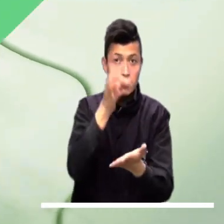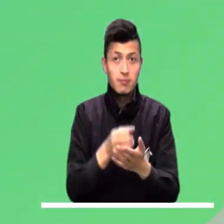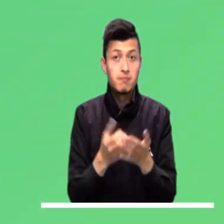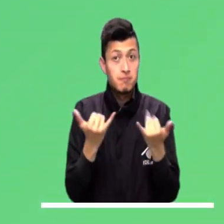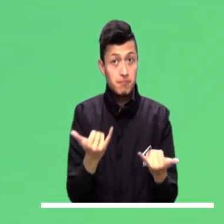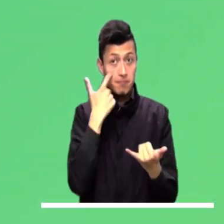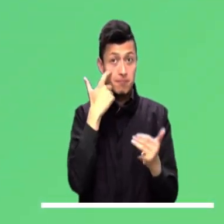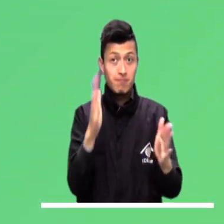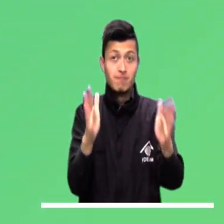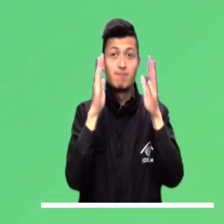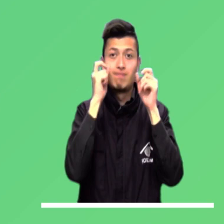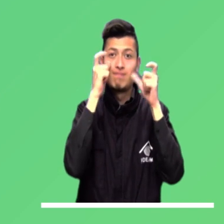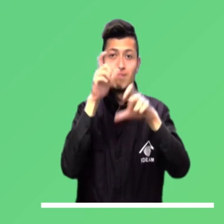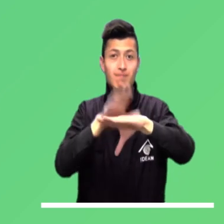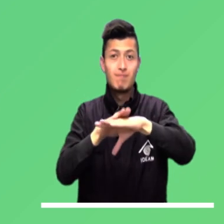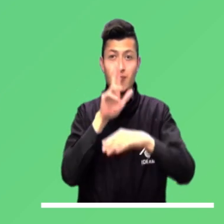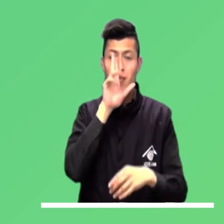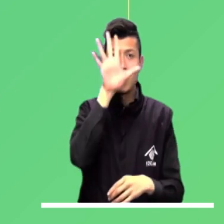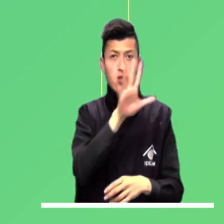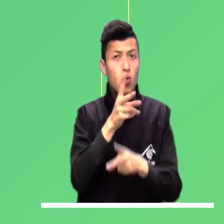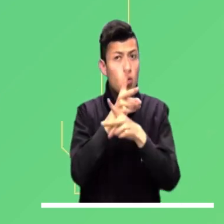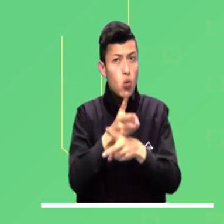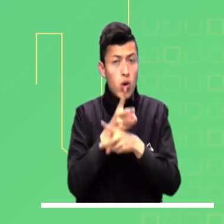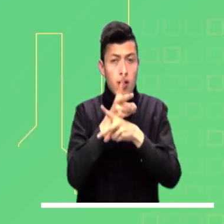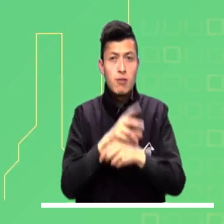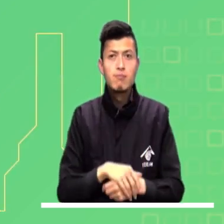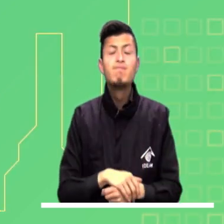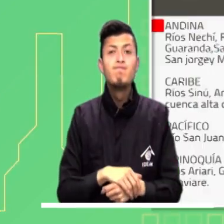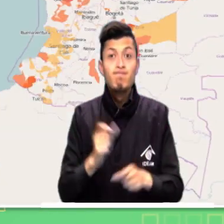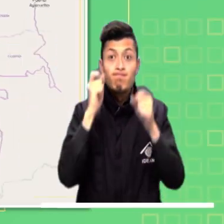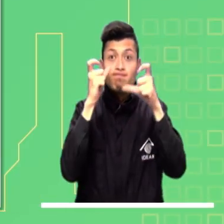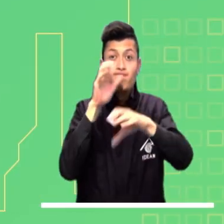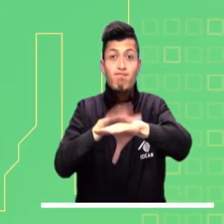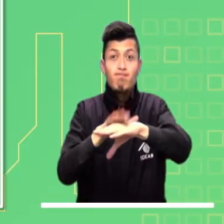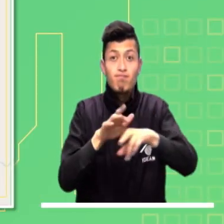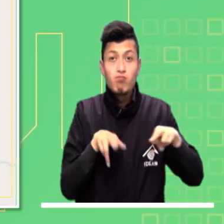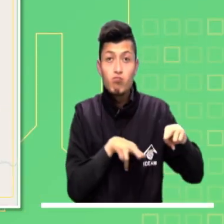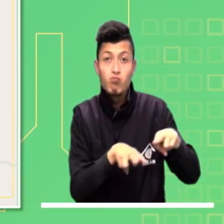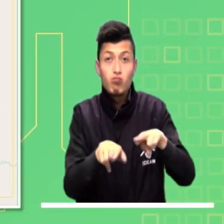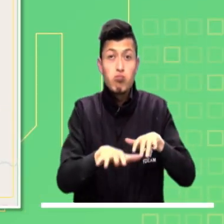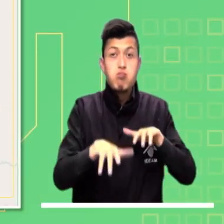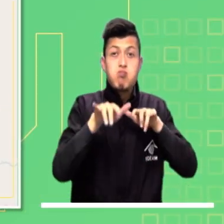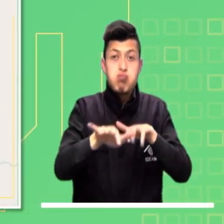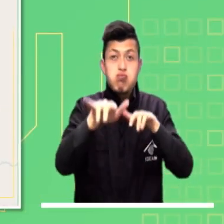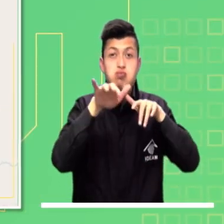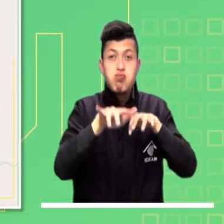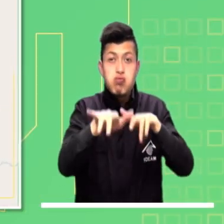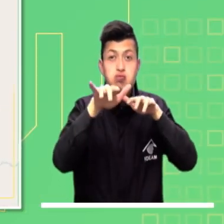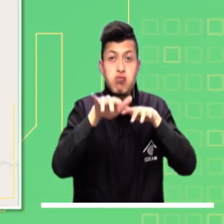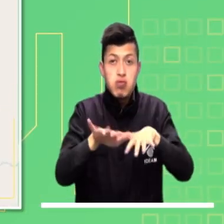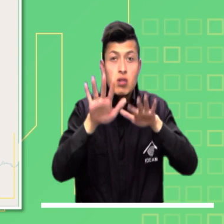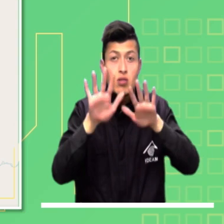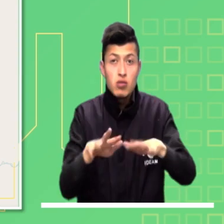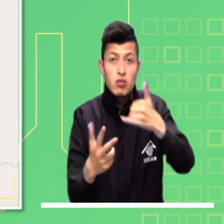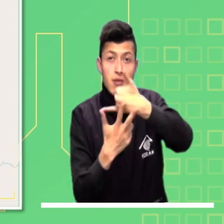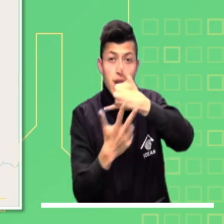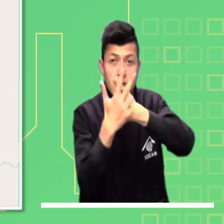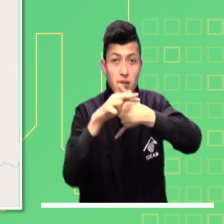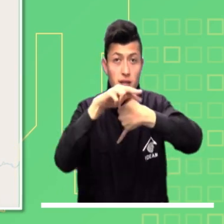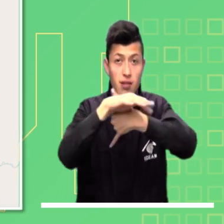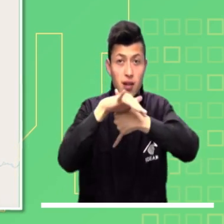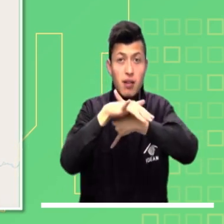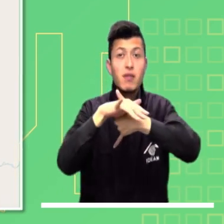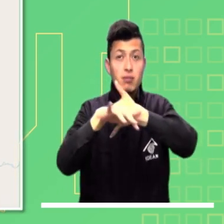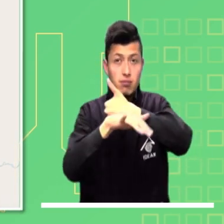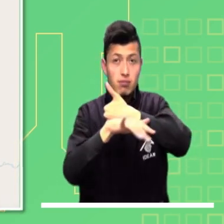sobre el norte y sur de la capital. Mucha atención a las principales alertas para hoy a nivel nacional. Continúan en alerta ante posibles crecientes súbitas las